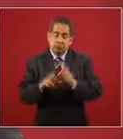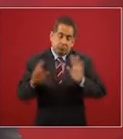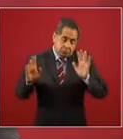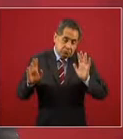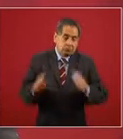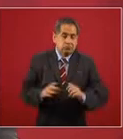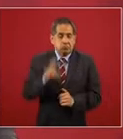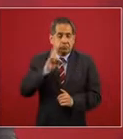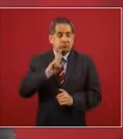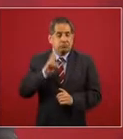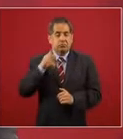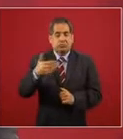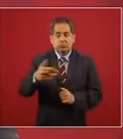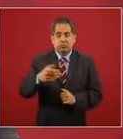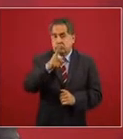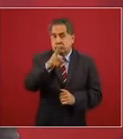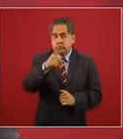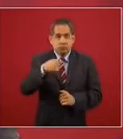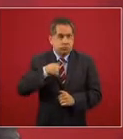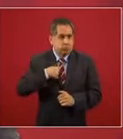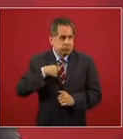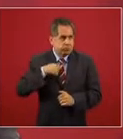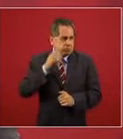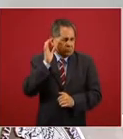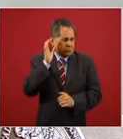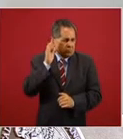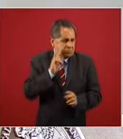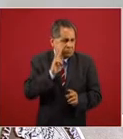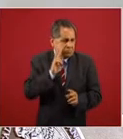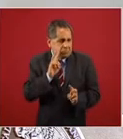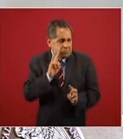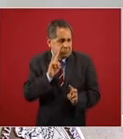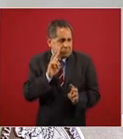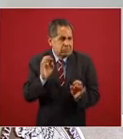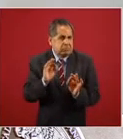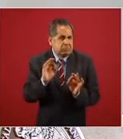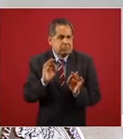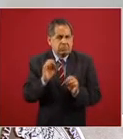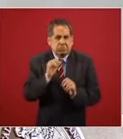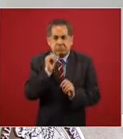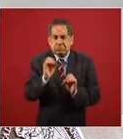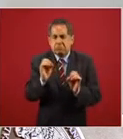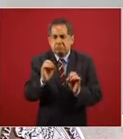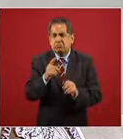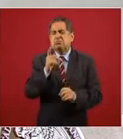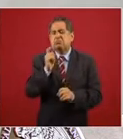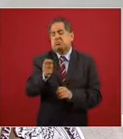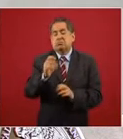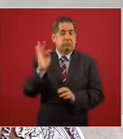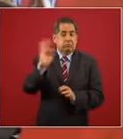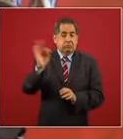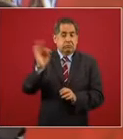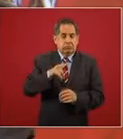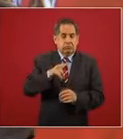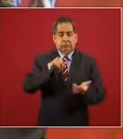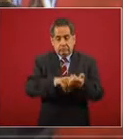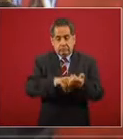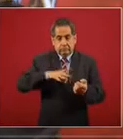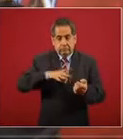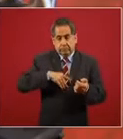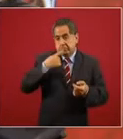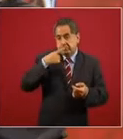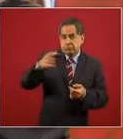no escuché a lo mejor este si está en la